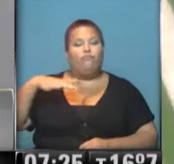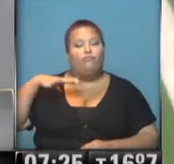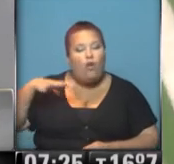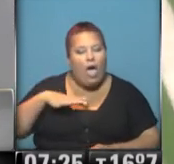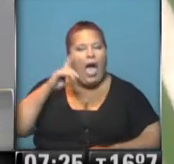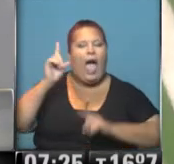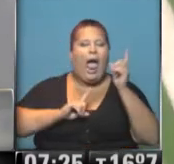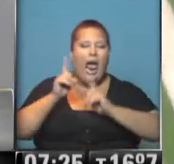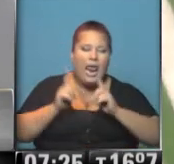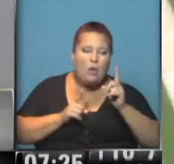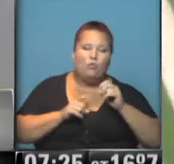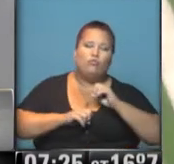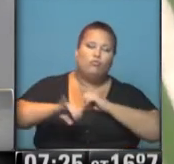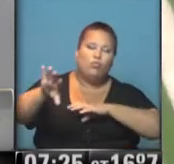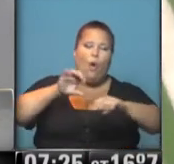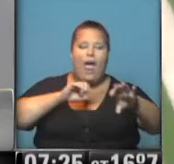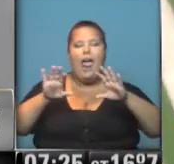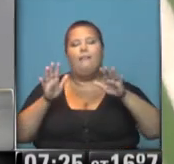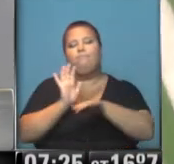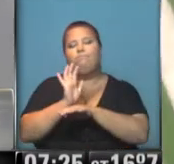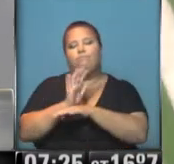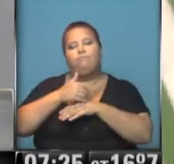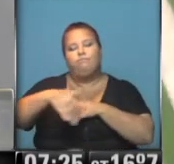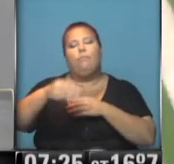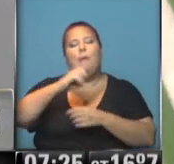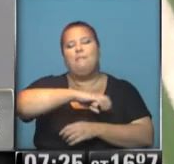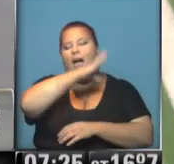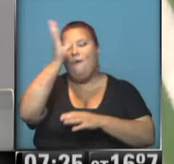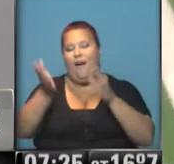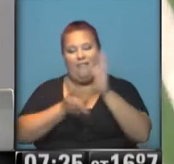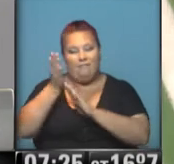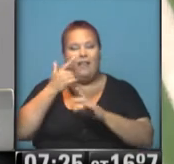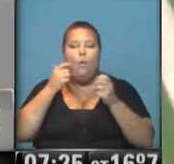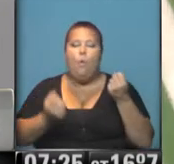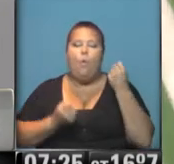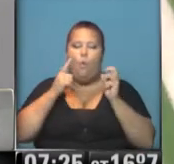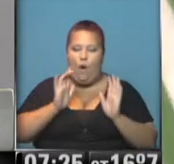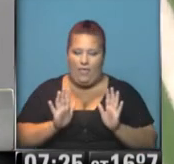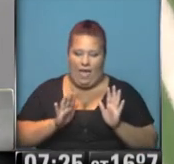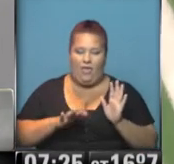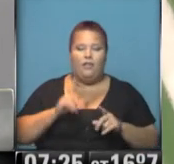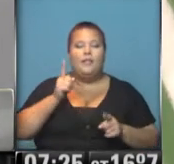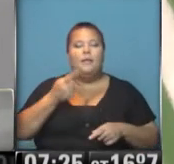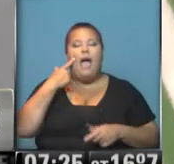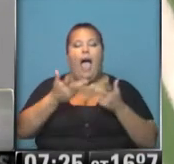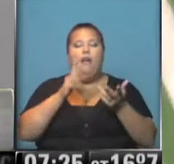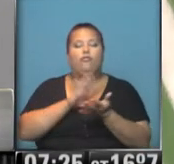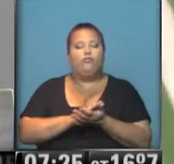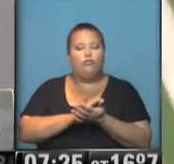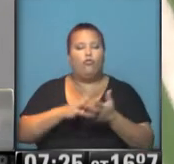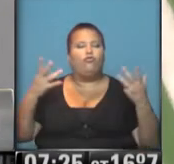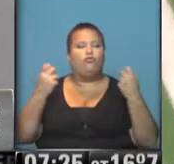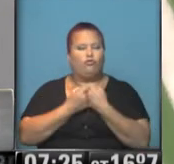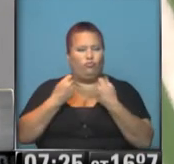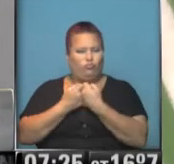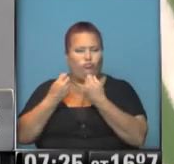algunos con veodos sueltos, diríamos, como prolongación de la madrugada, así que transiten con cuidado. Y precisamente vamos a hablar de un choque